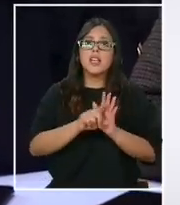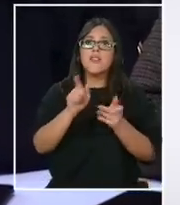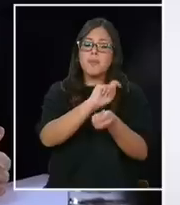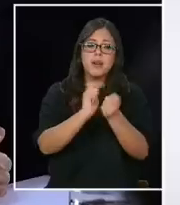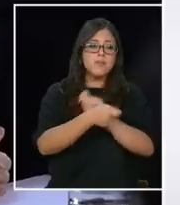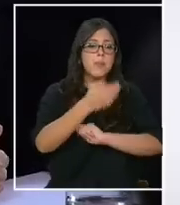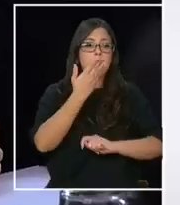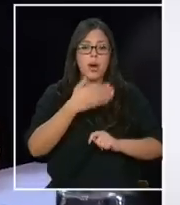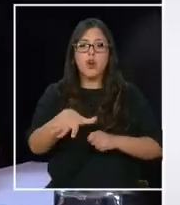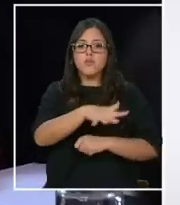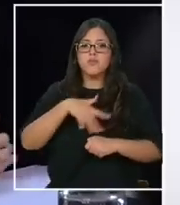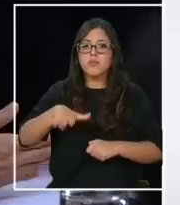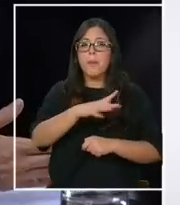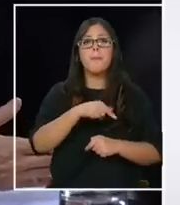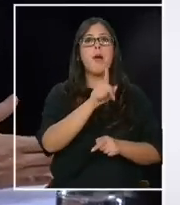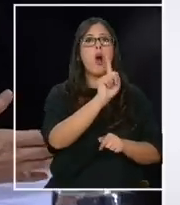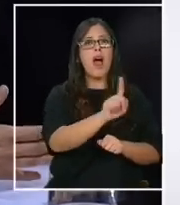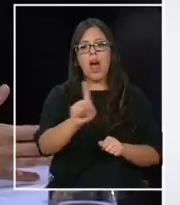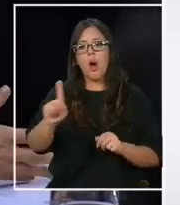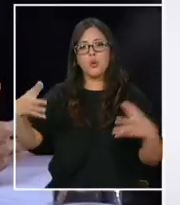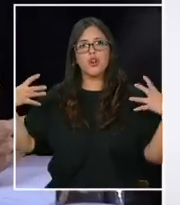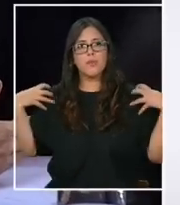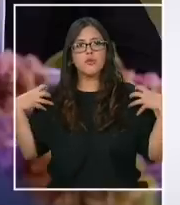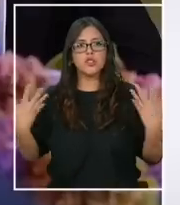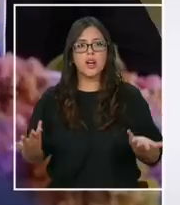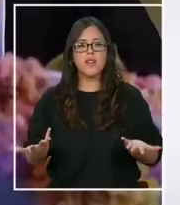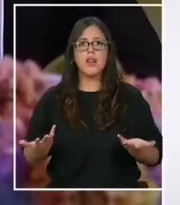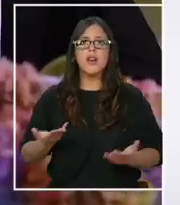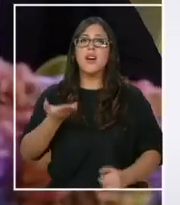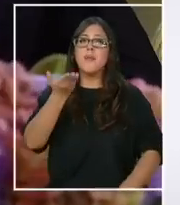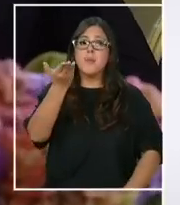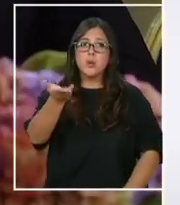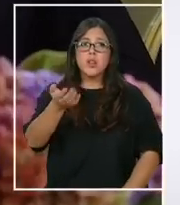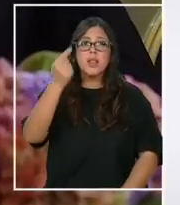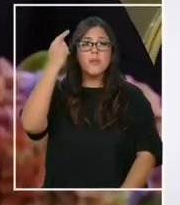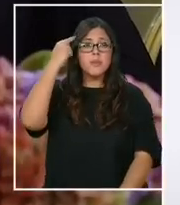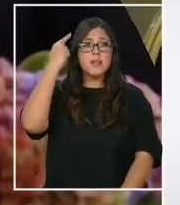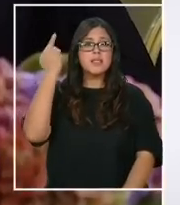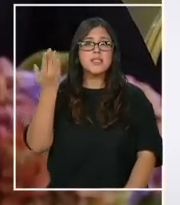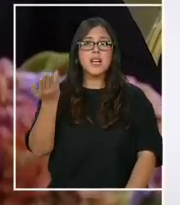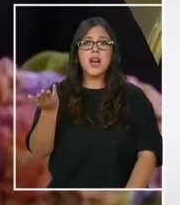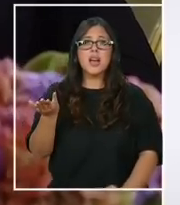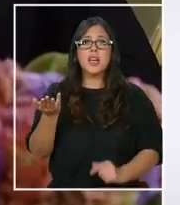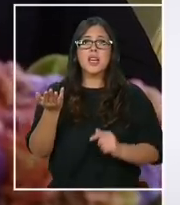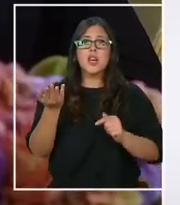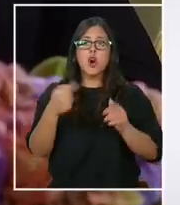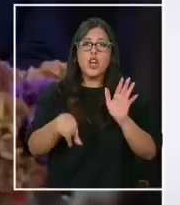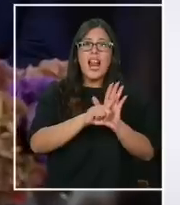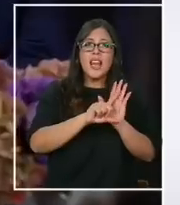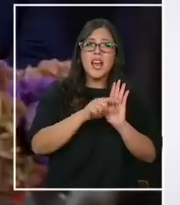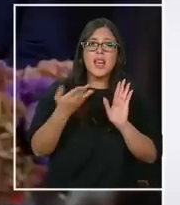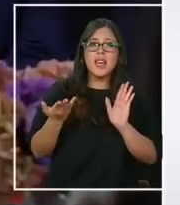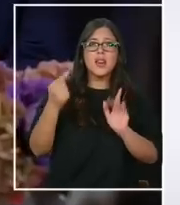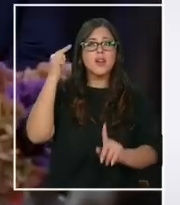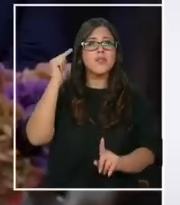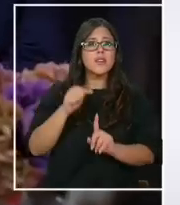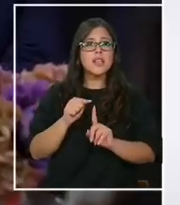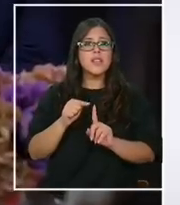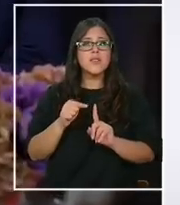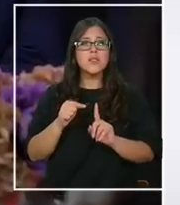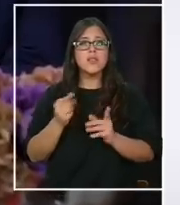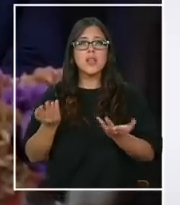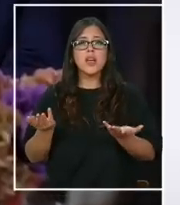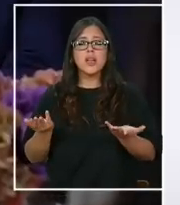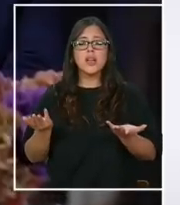cada uno se haga cargo de su propia responsabilidad. Ya, pero usted descarta que a través de esta ley lo que busca el gobierno